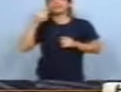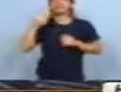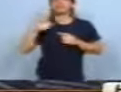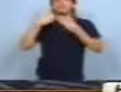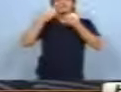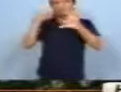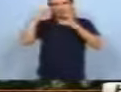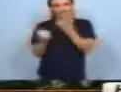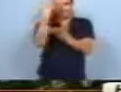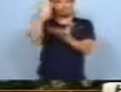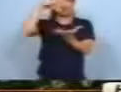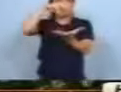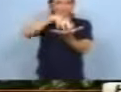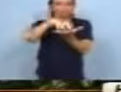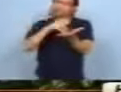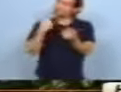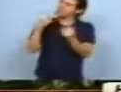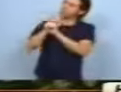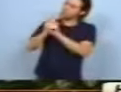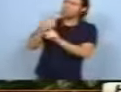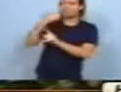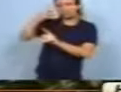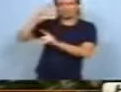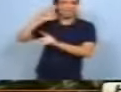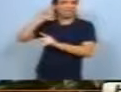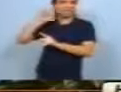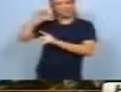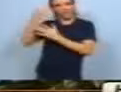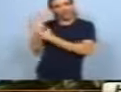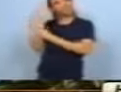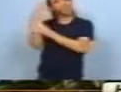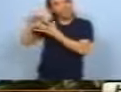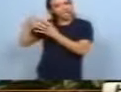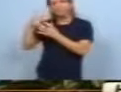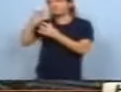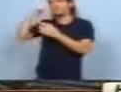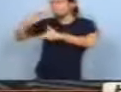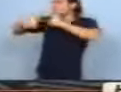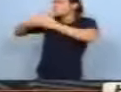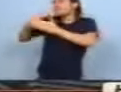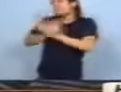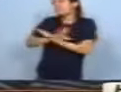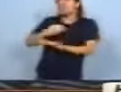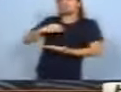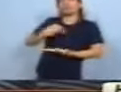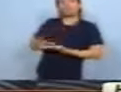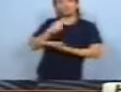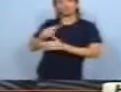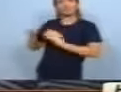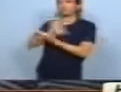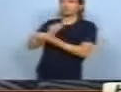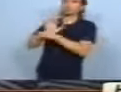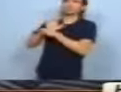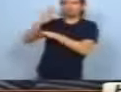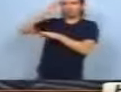pasar a ser una empresa. Y yo le decía, no, Sergio, yo quiero que la Fundación siga siendo un emprendimiento y yo quiero ser un soldado de este